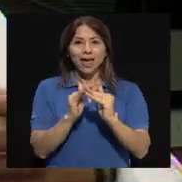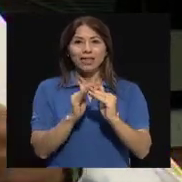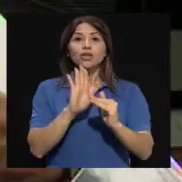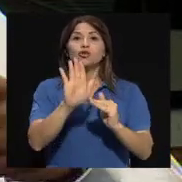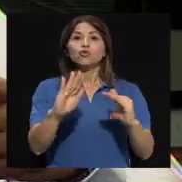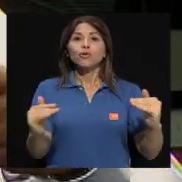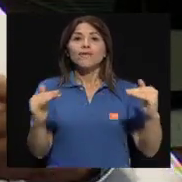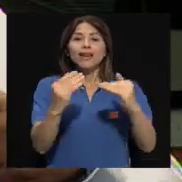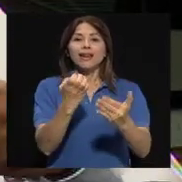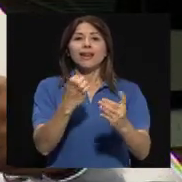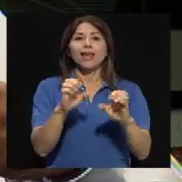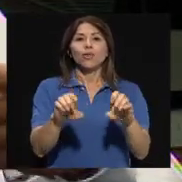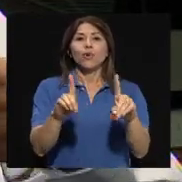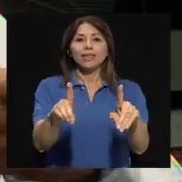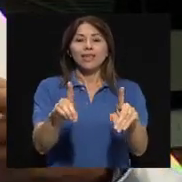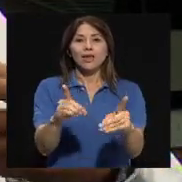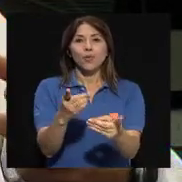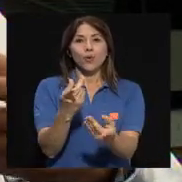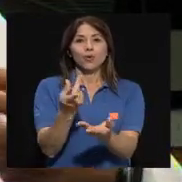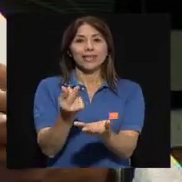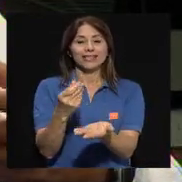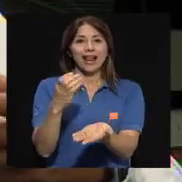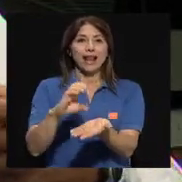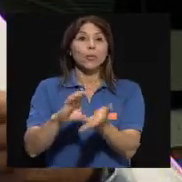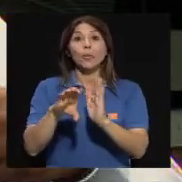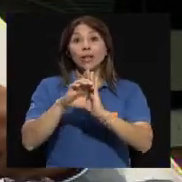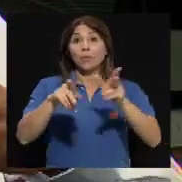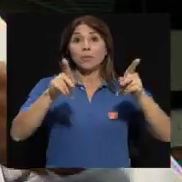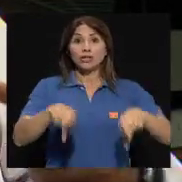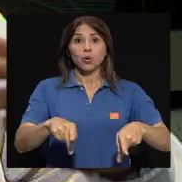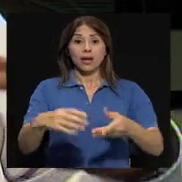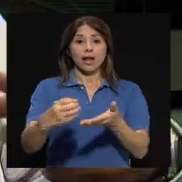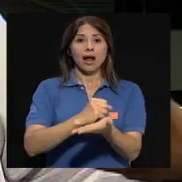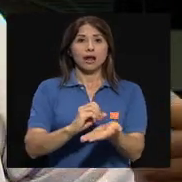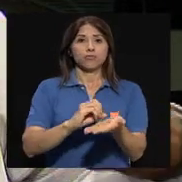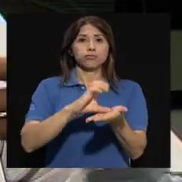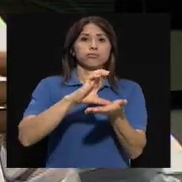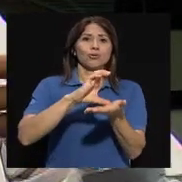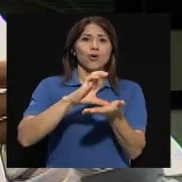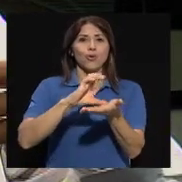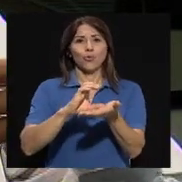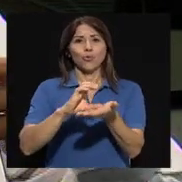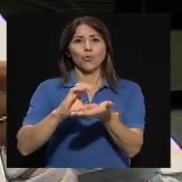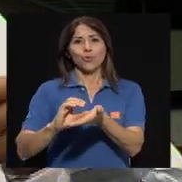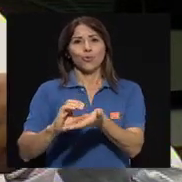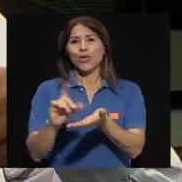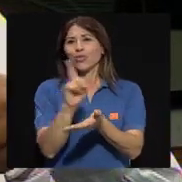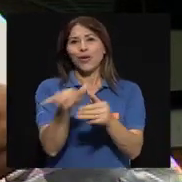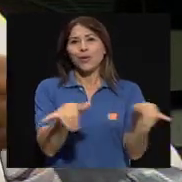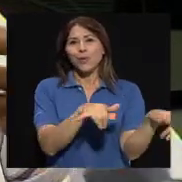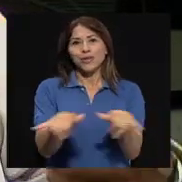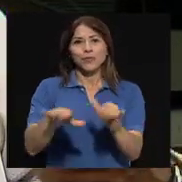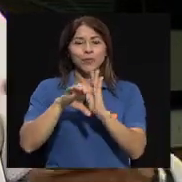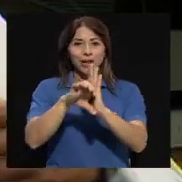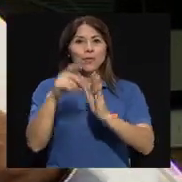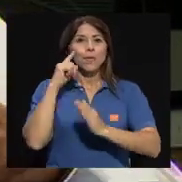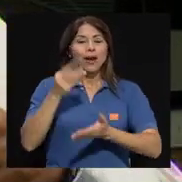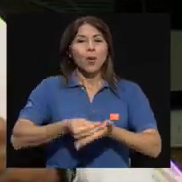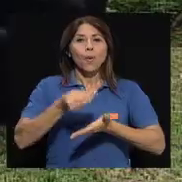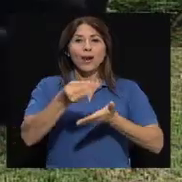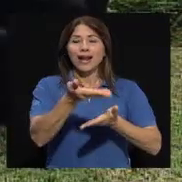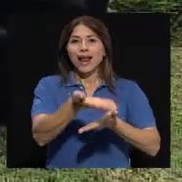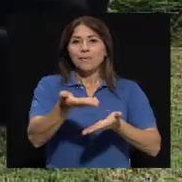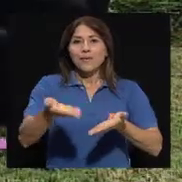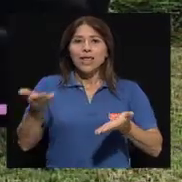salario, no es lo mismo tener un ingreso económico alto, bajo, mediano, para poder comprar un botiquín básico,